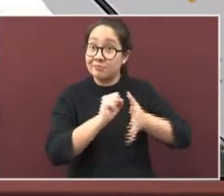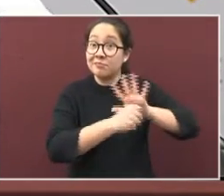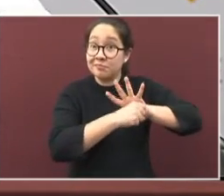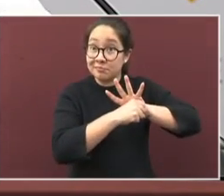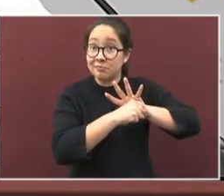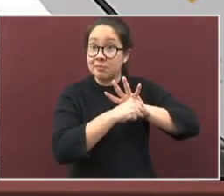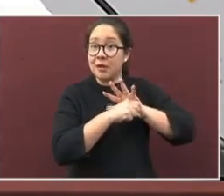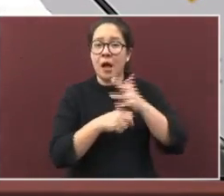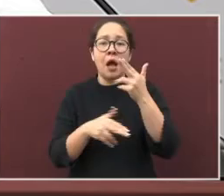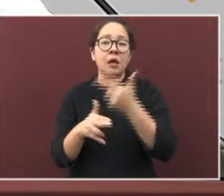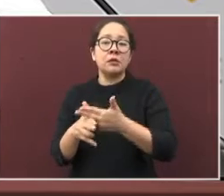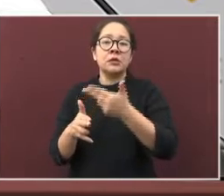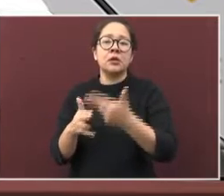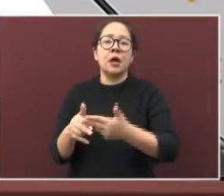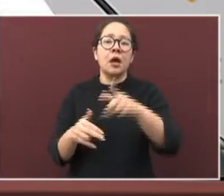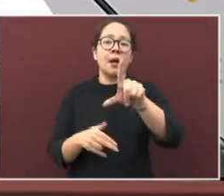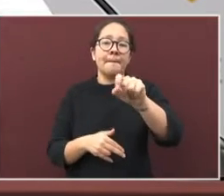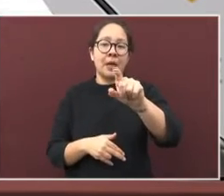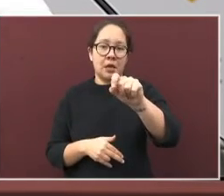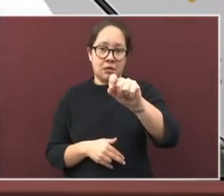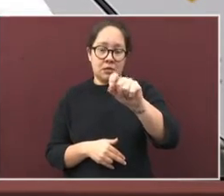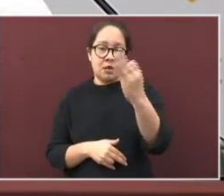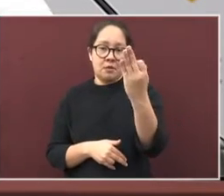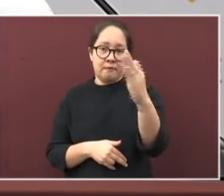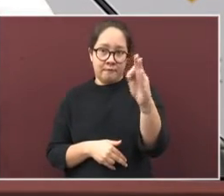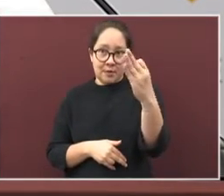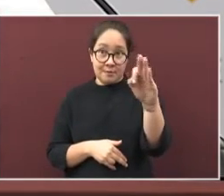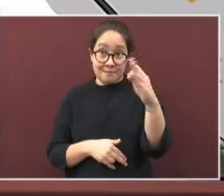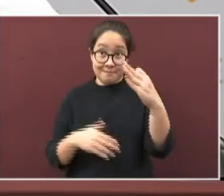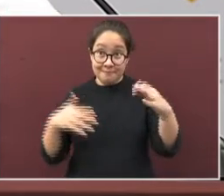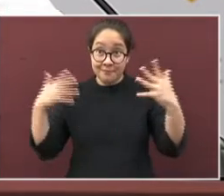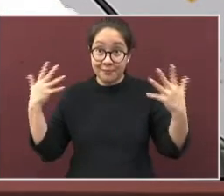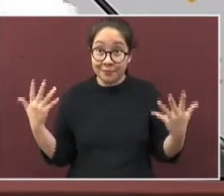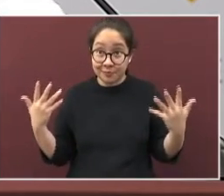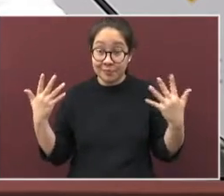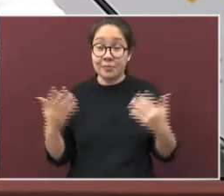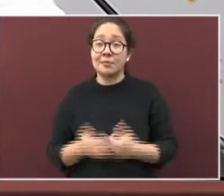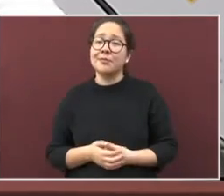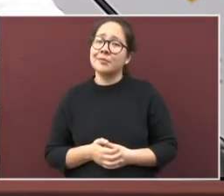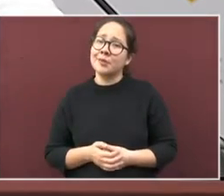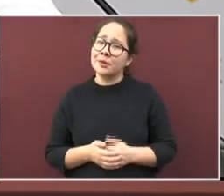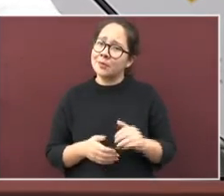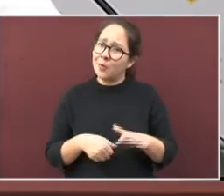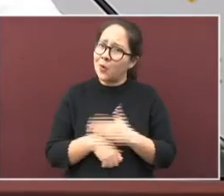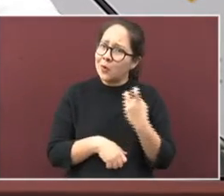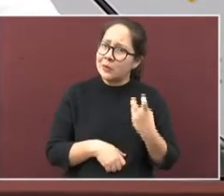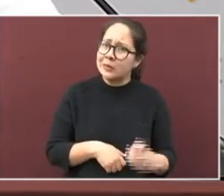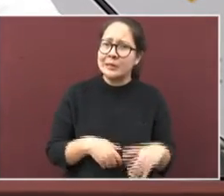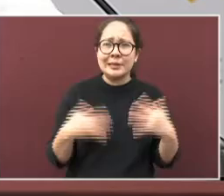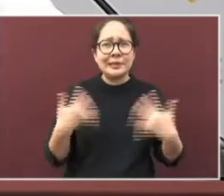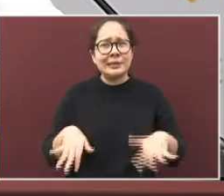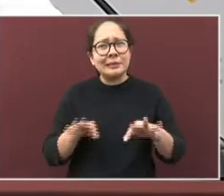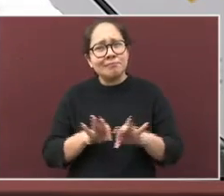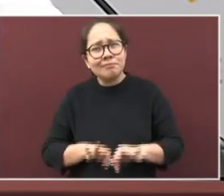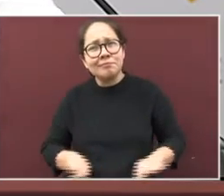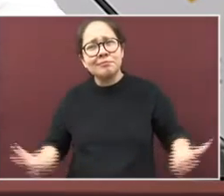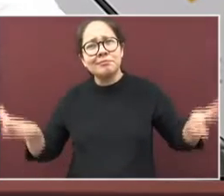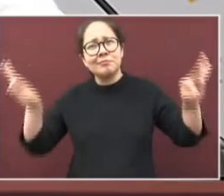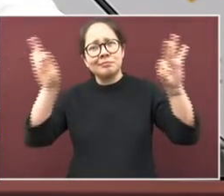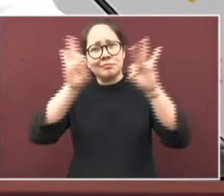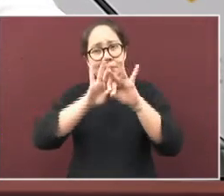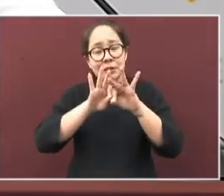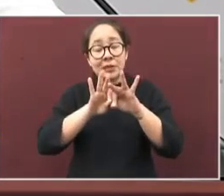hasta el día 20 de este mes. Por lo que es muy, pero muy importante